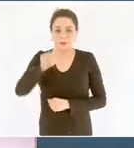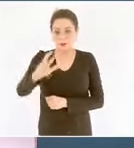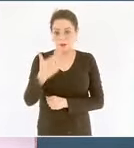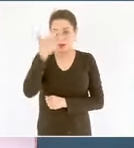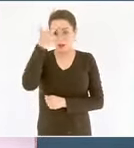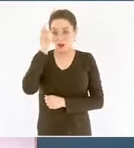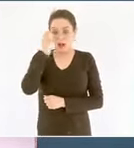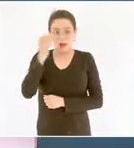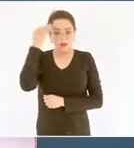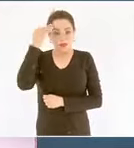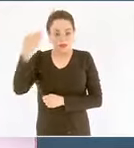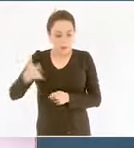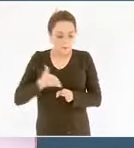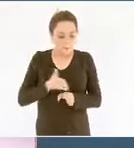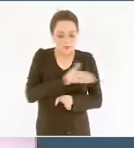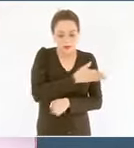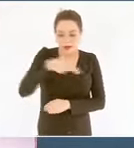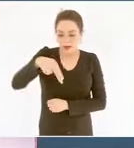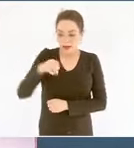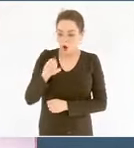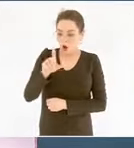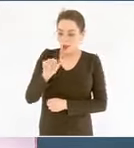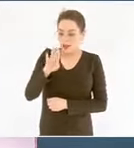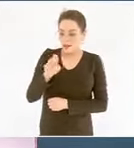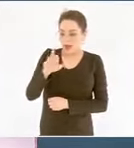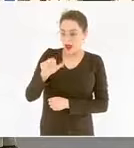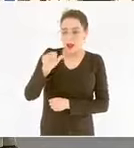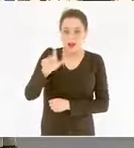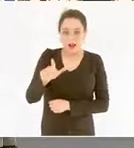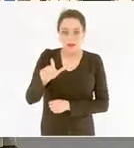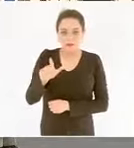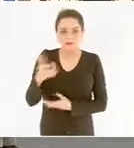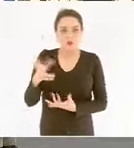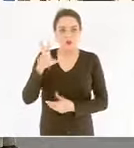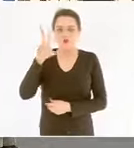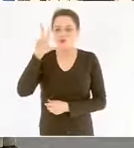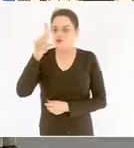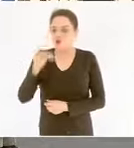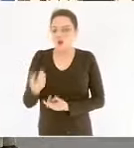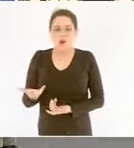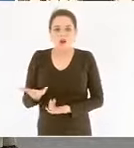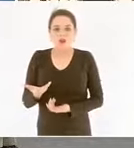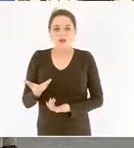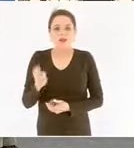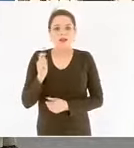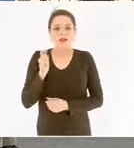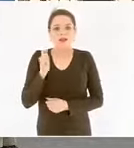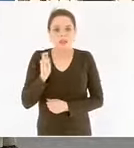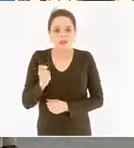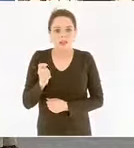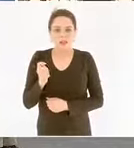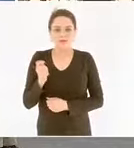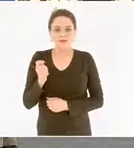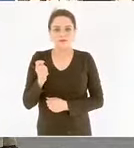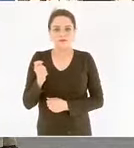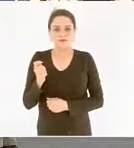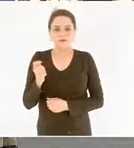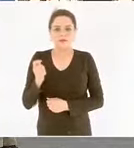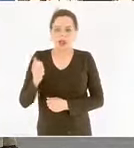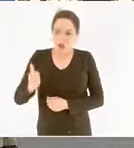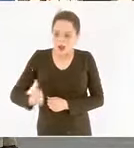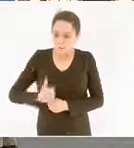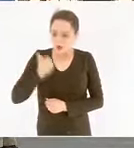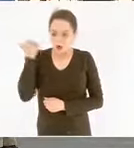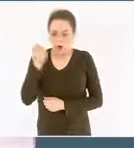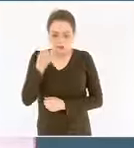se optó por desaprovechar este insumo extraído de los